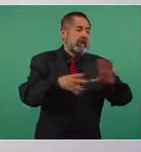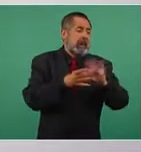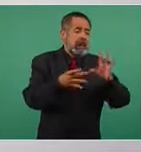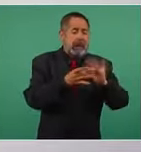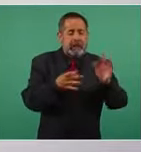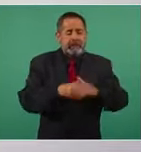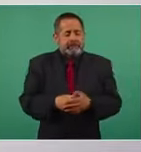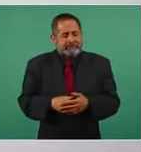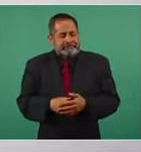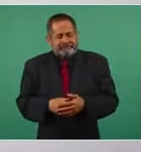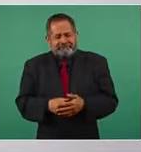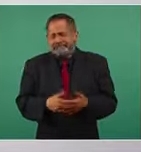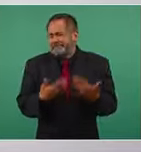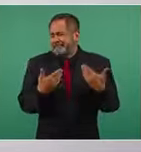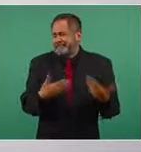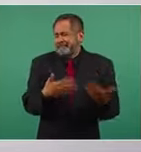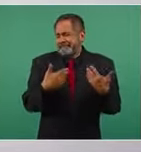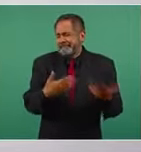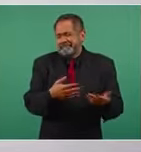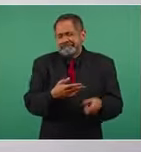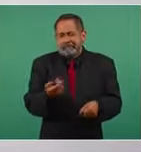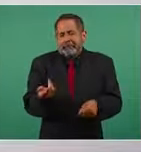no pasa nada